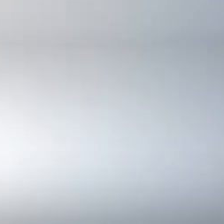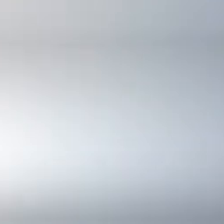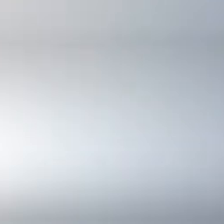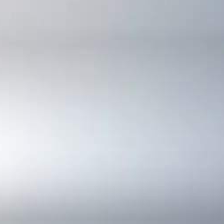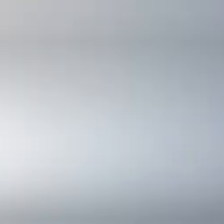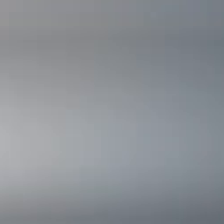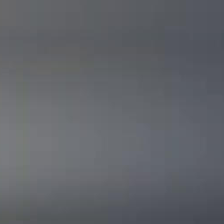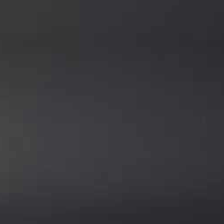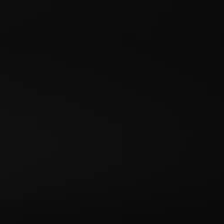¡Gracias! ¡Gracias! ¡Gracias!